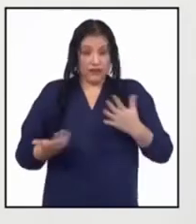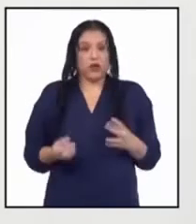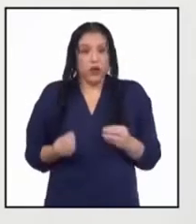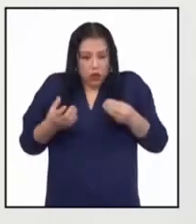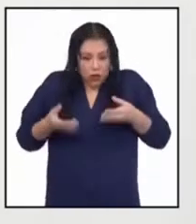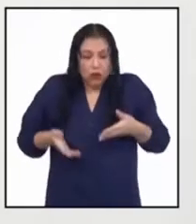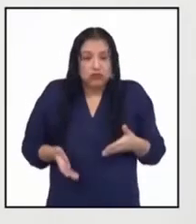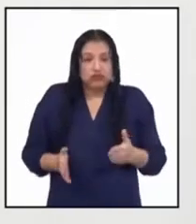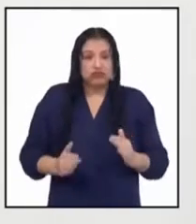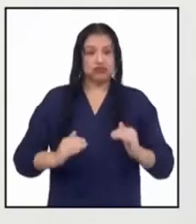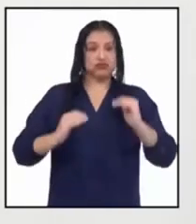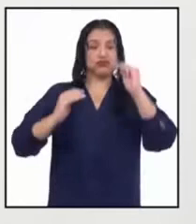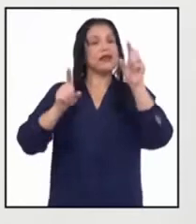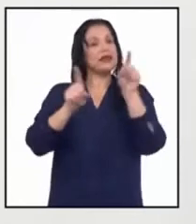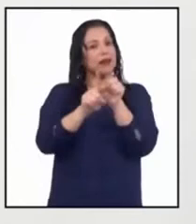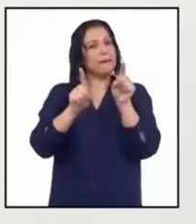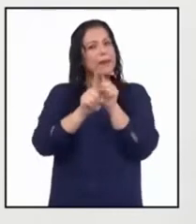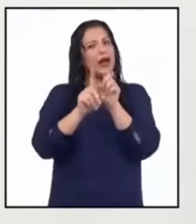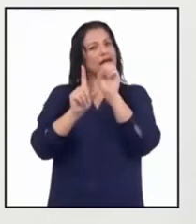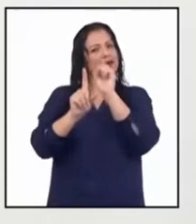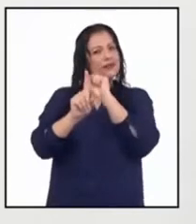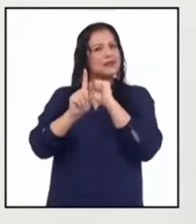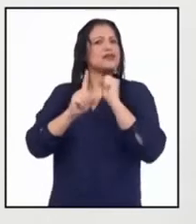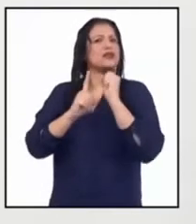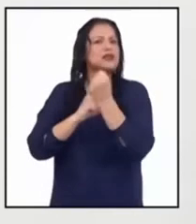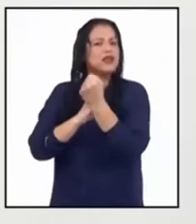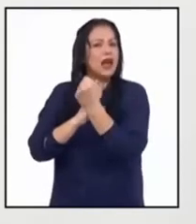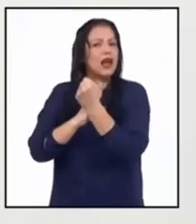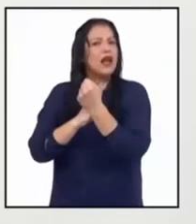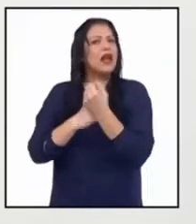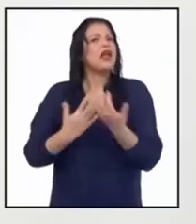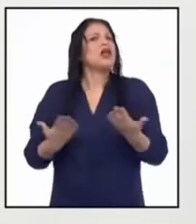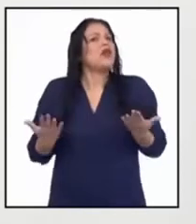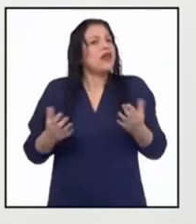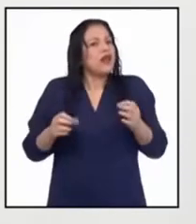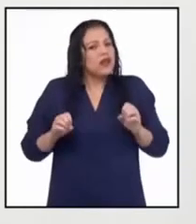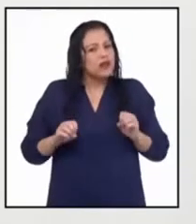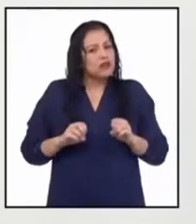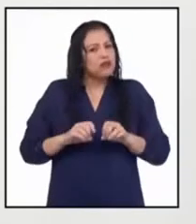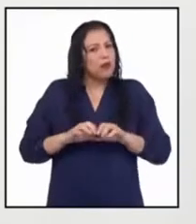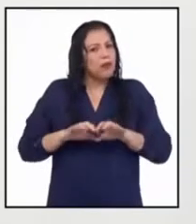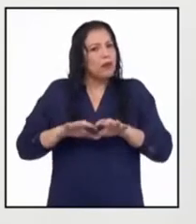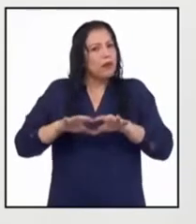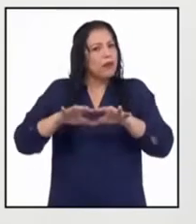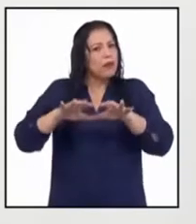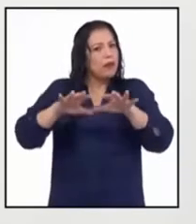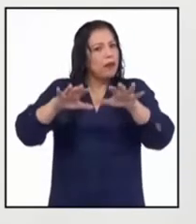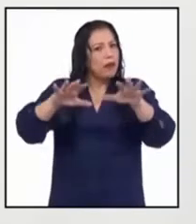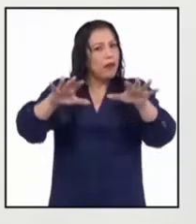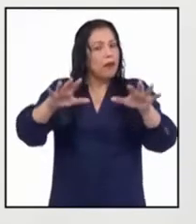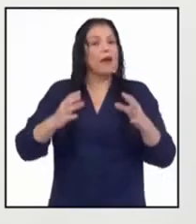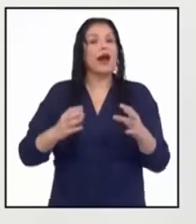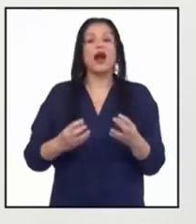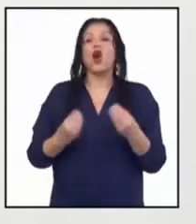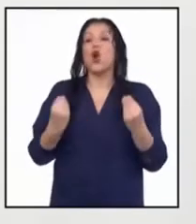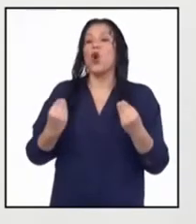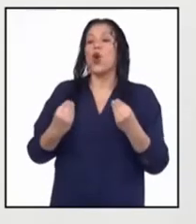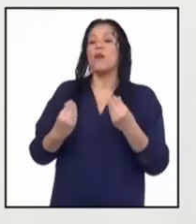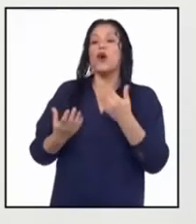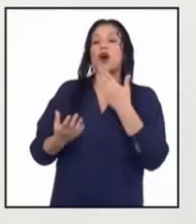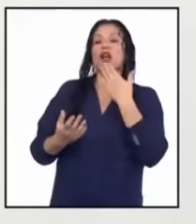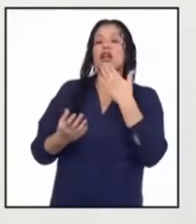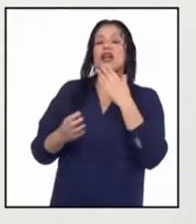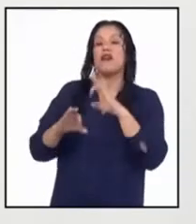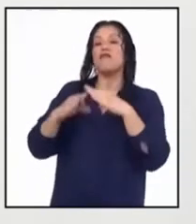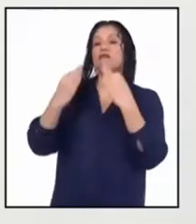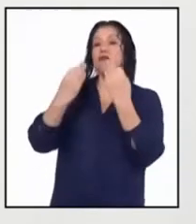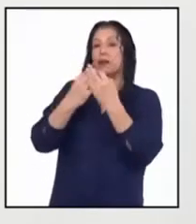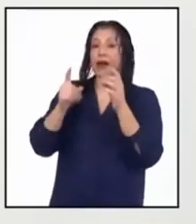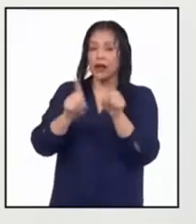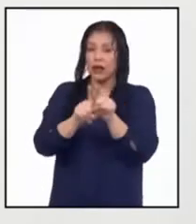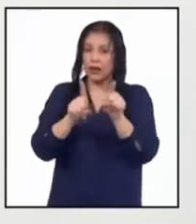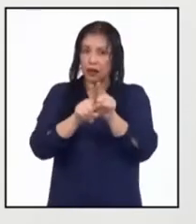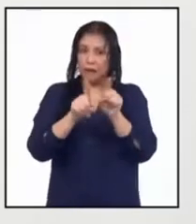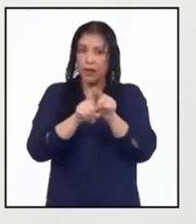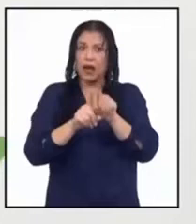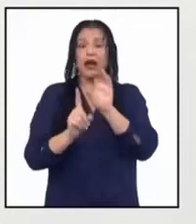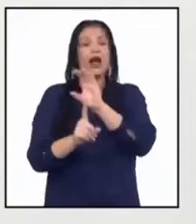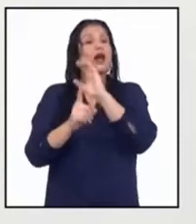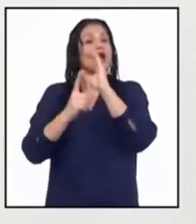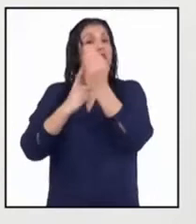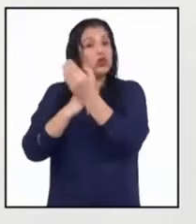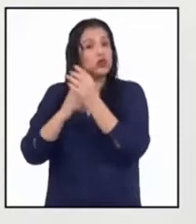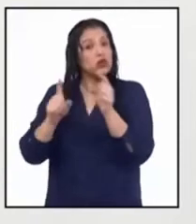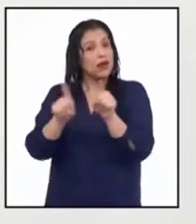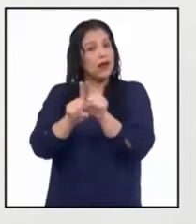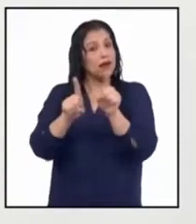otro el tema social, donde influye mucho el contexto familiar, económico y cultural.